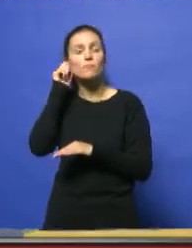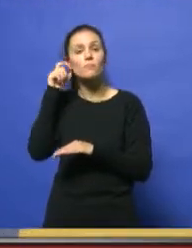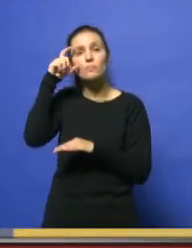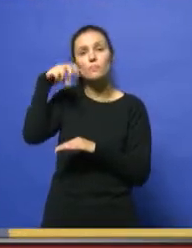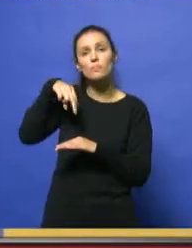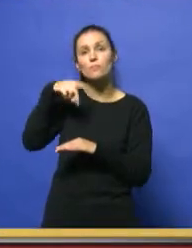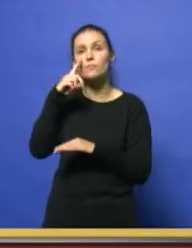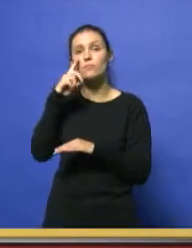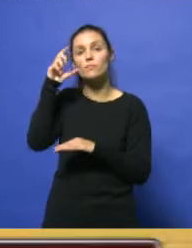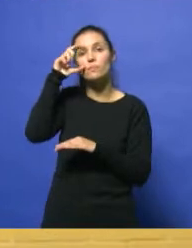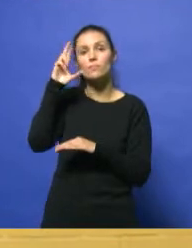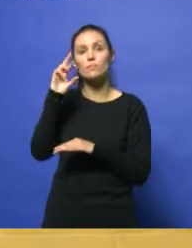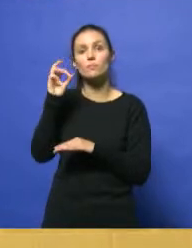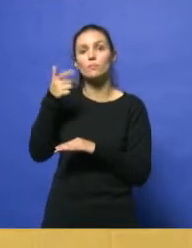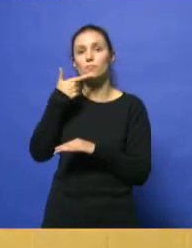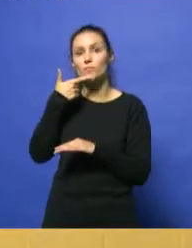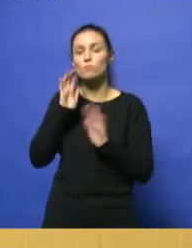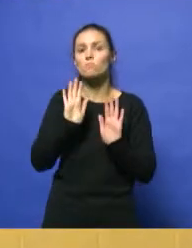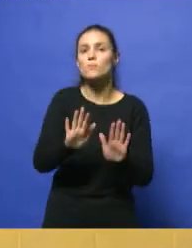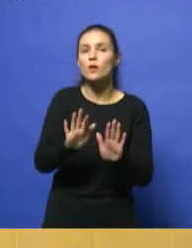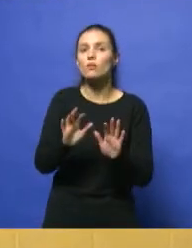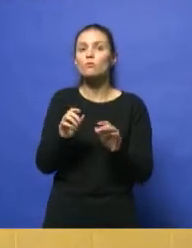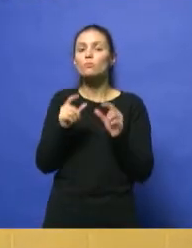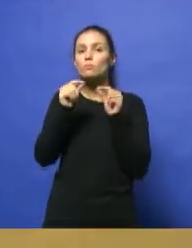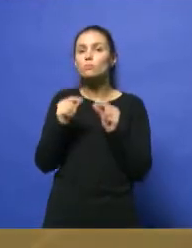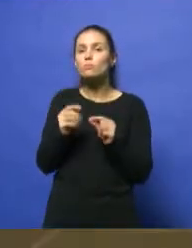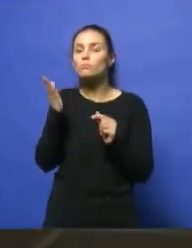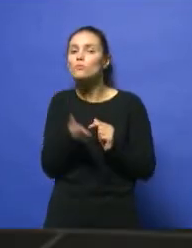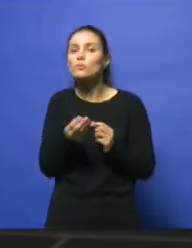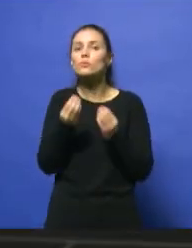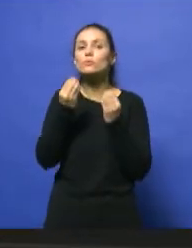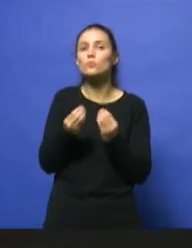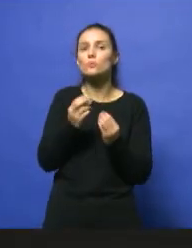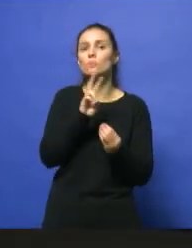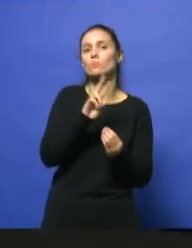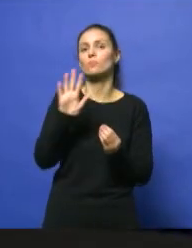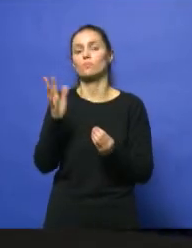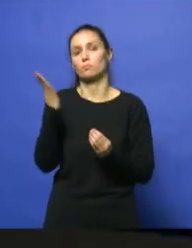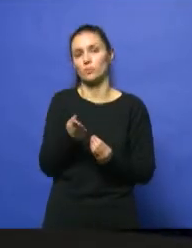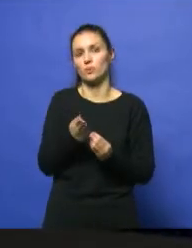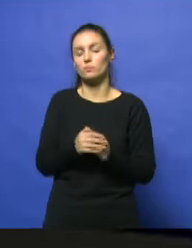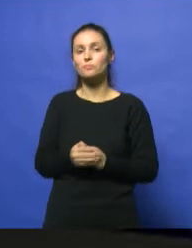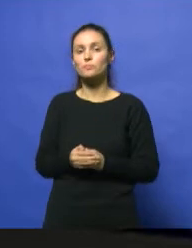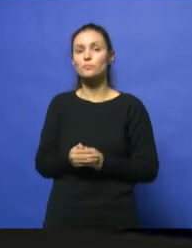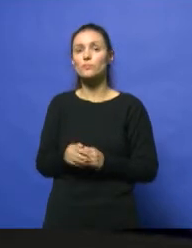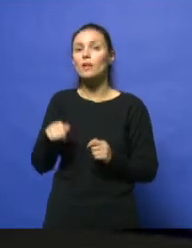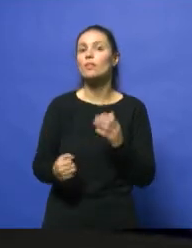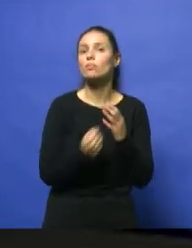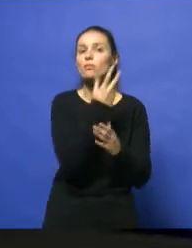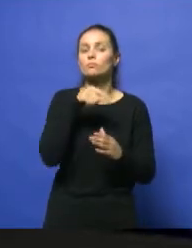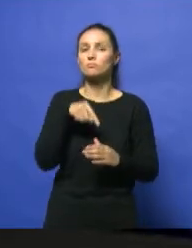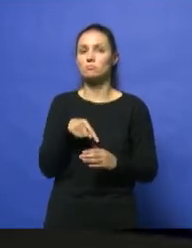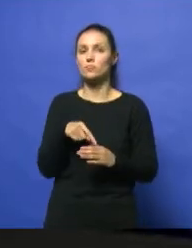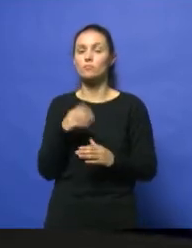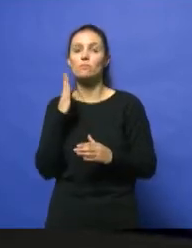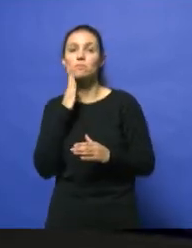porcentaje de adhesión al paro es del 25%. Bueno, esto ha pasado hasta mañana. Por la tarde fue muy similar el